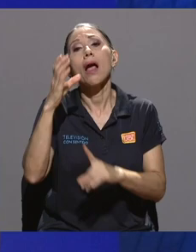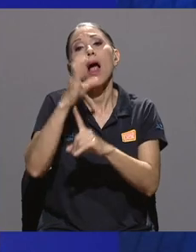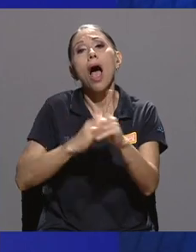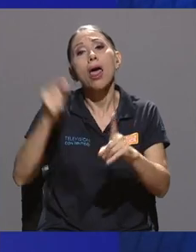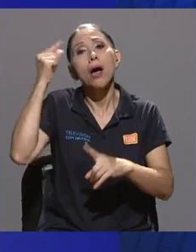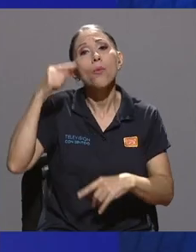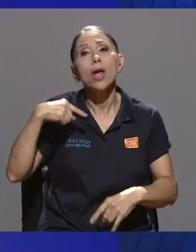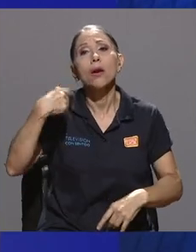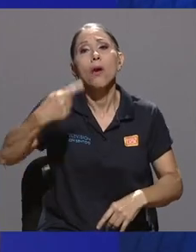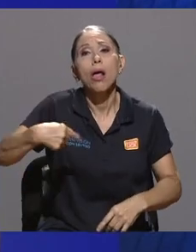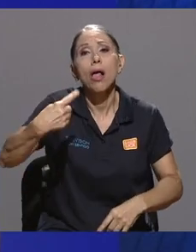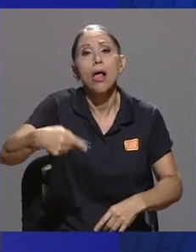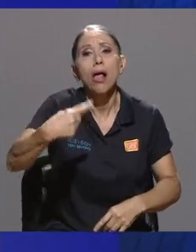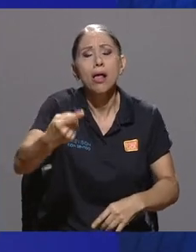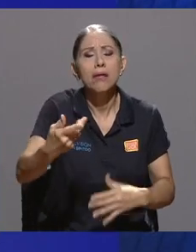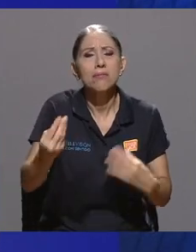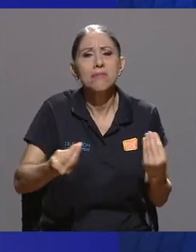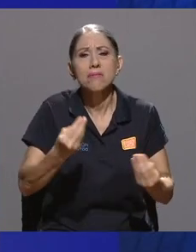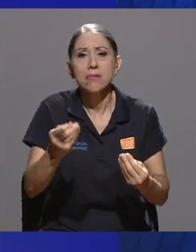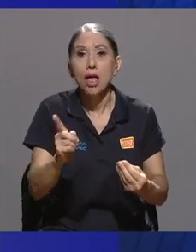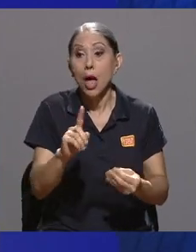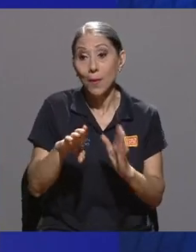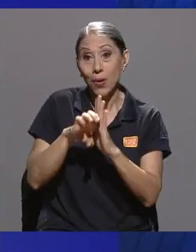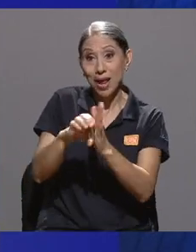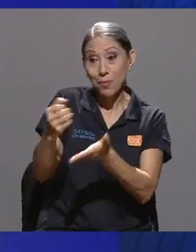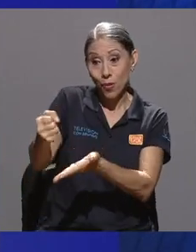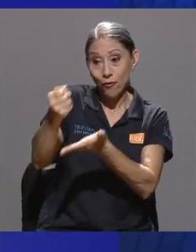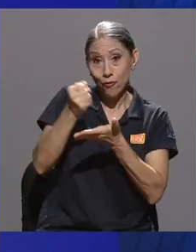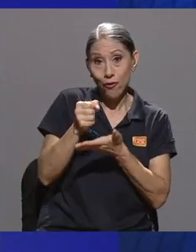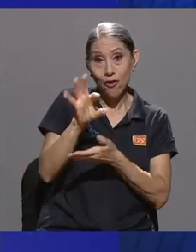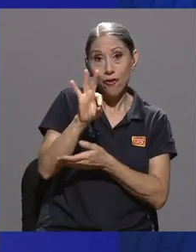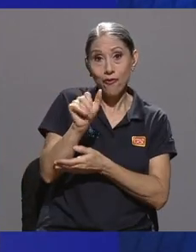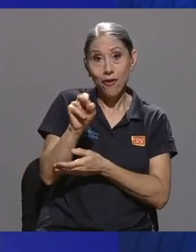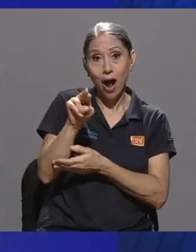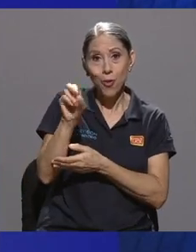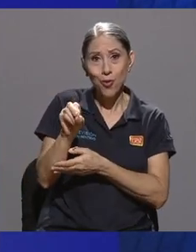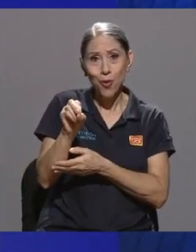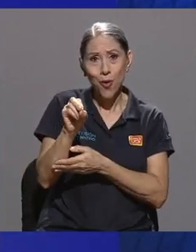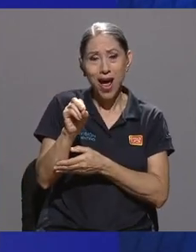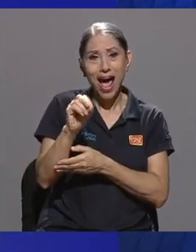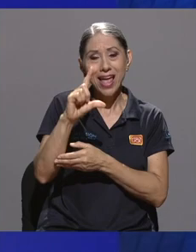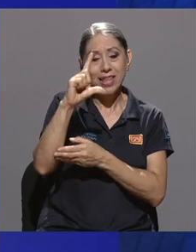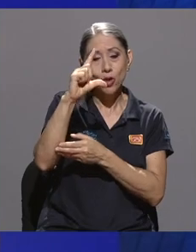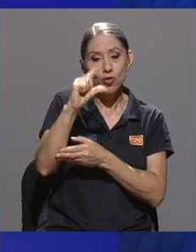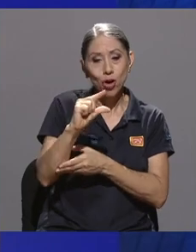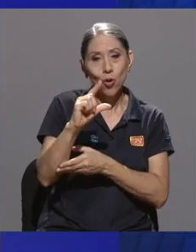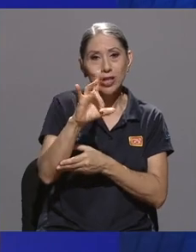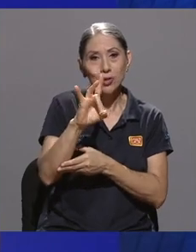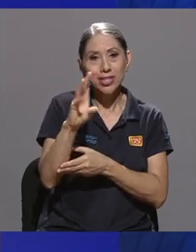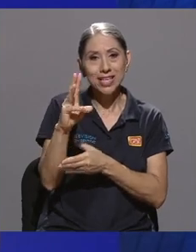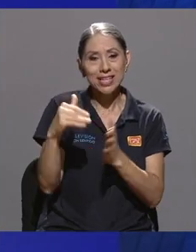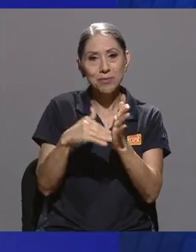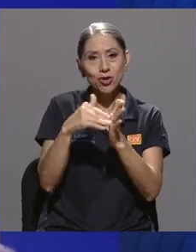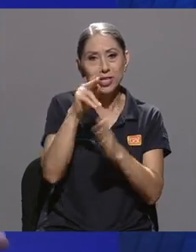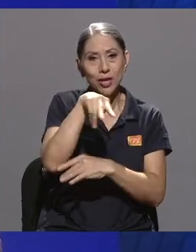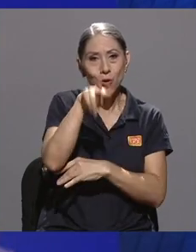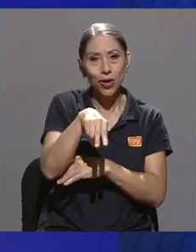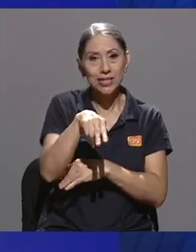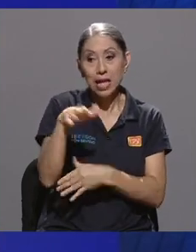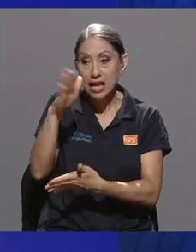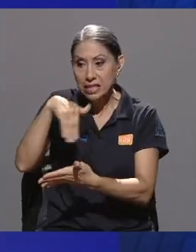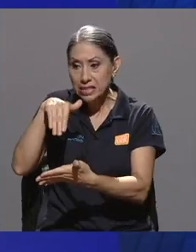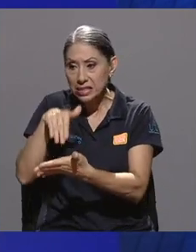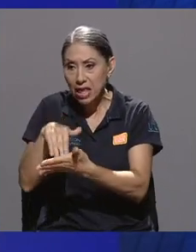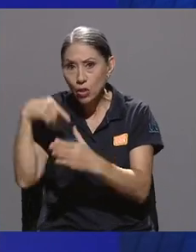ejemplo, nos está pasando ahora que el FAUNO, que es el fondo más importante, ha tenido un recorte de 86 millones de colones, que el centro de cine